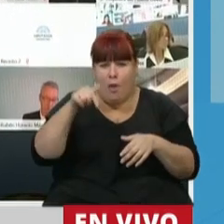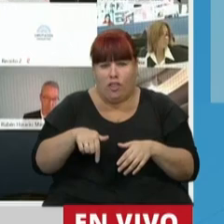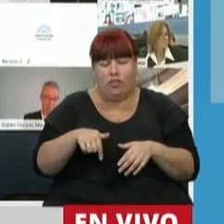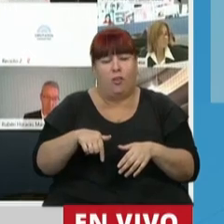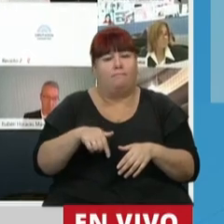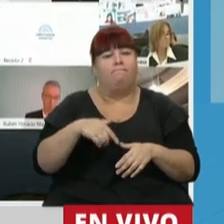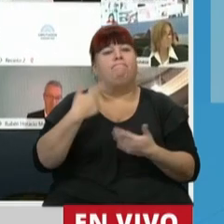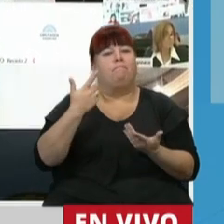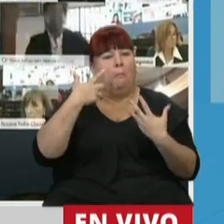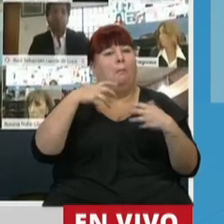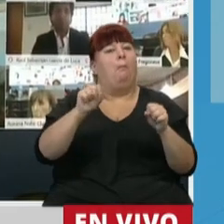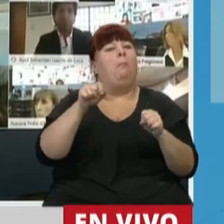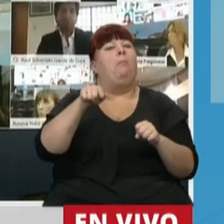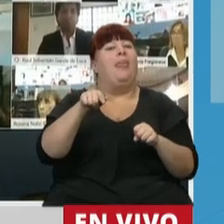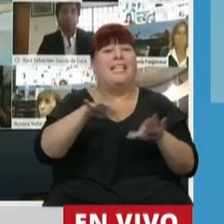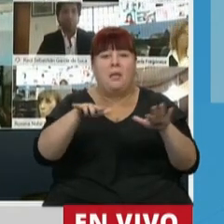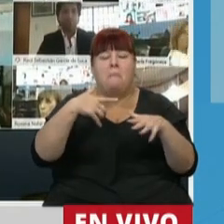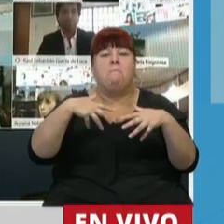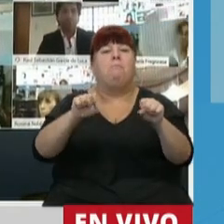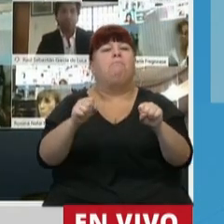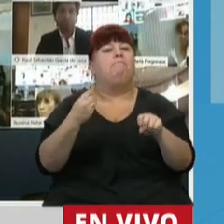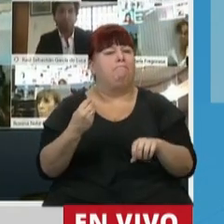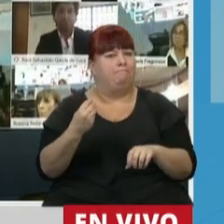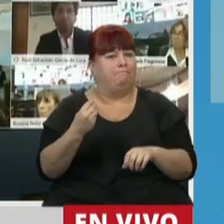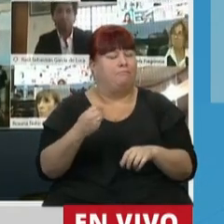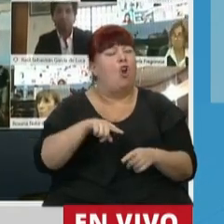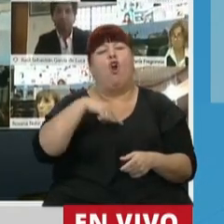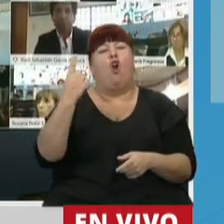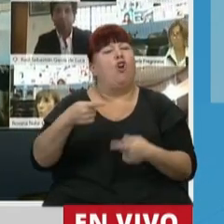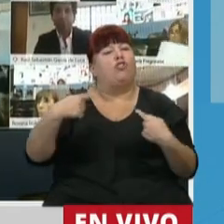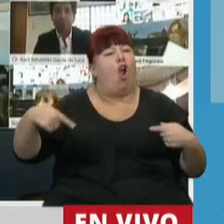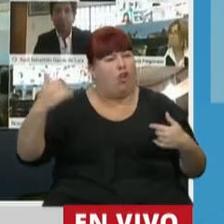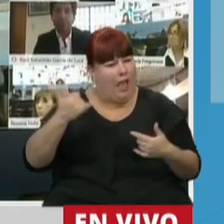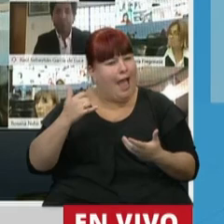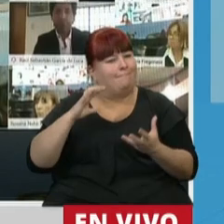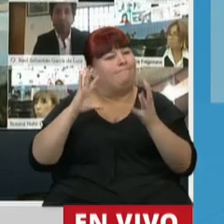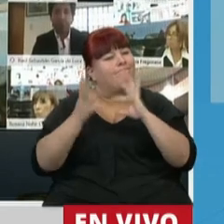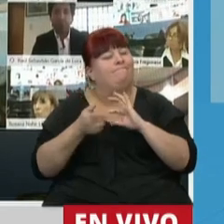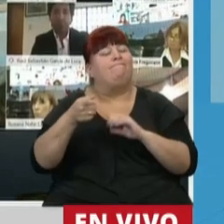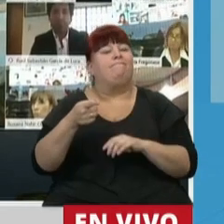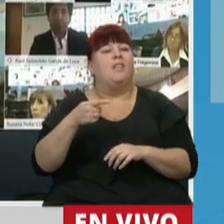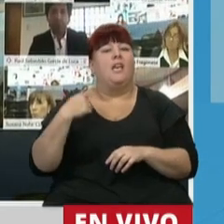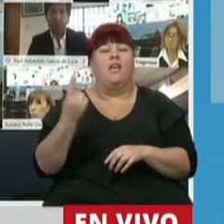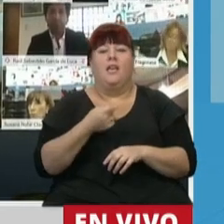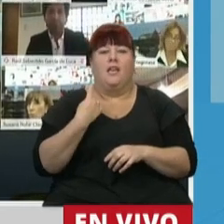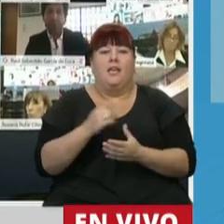lo que desnuda esta situación es otra cosa, otro trasfondo y nos